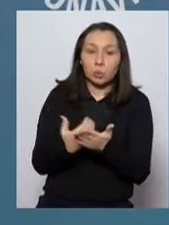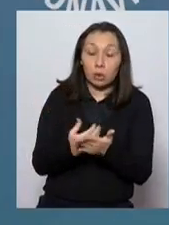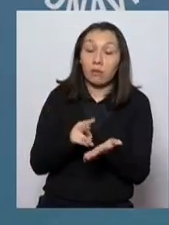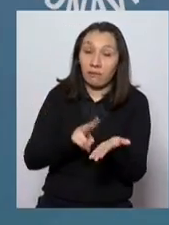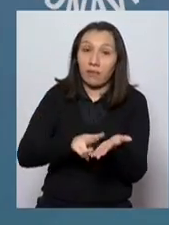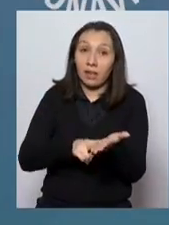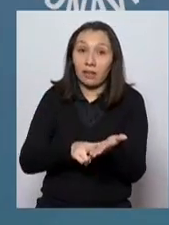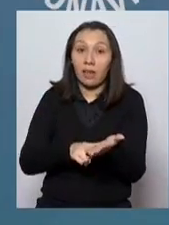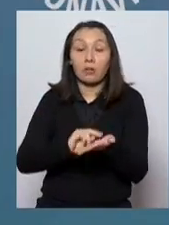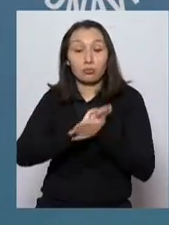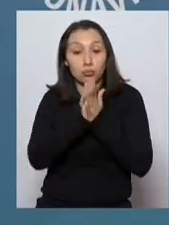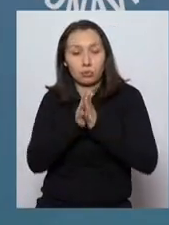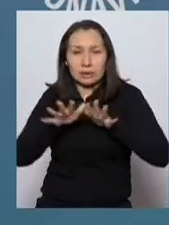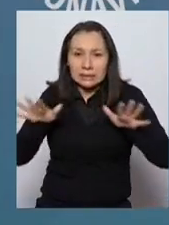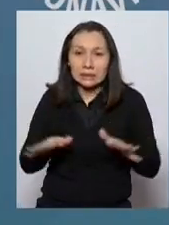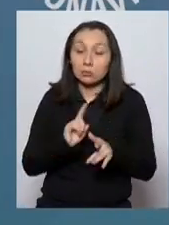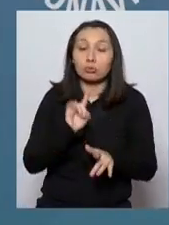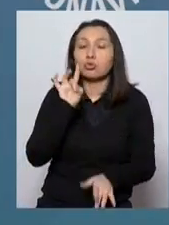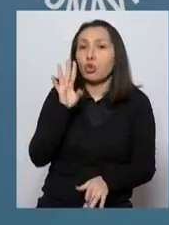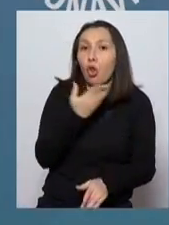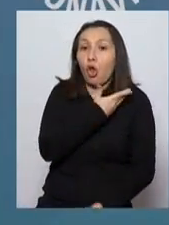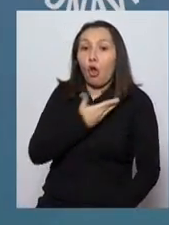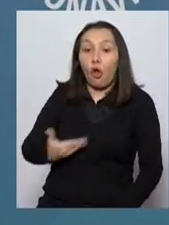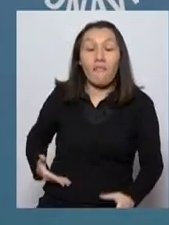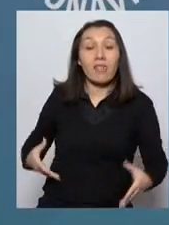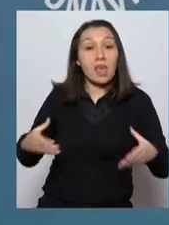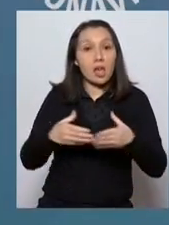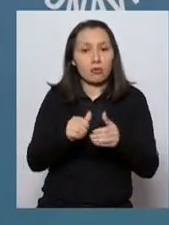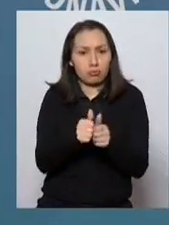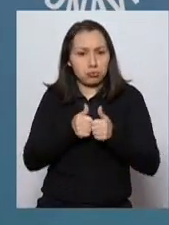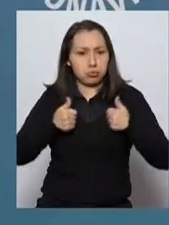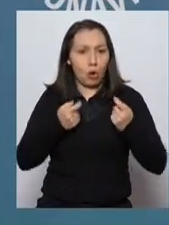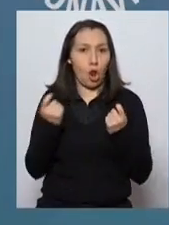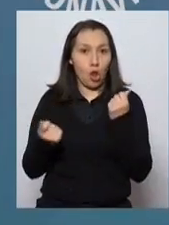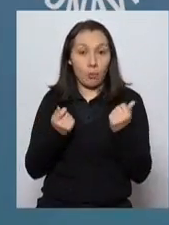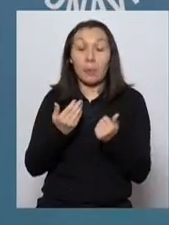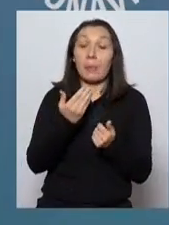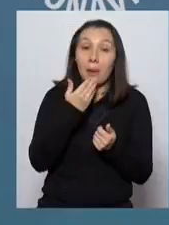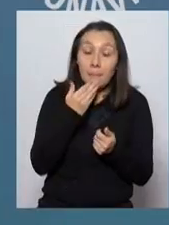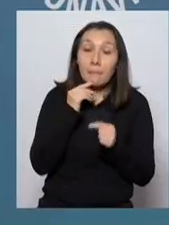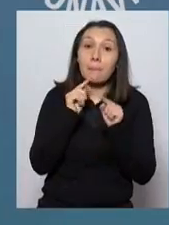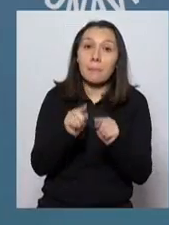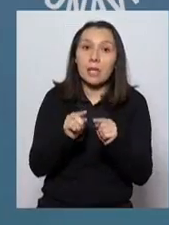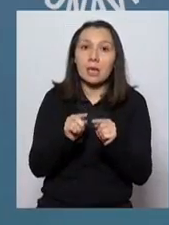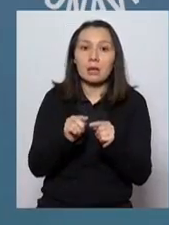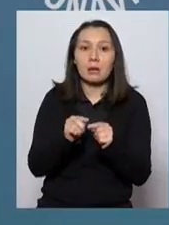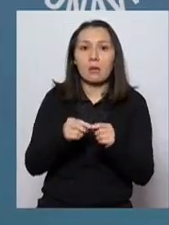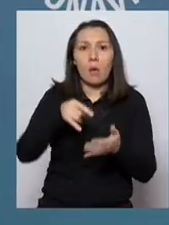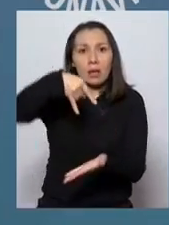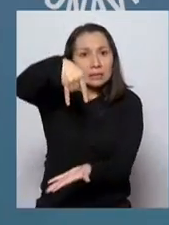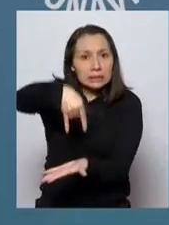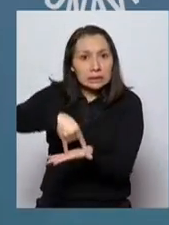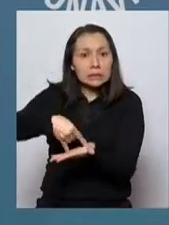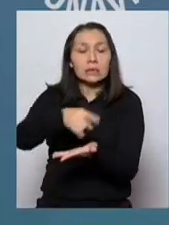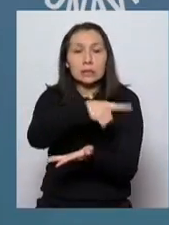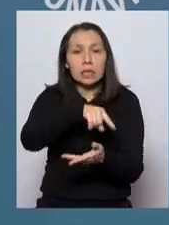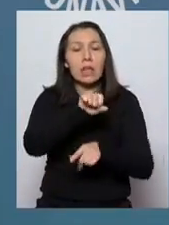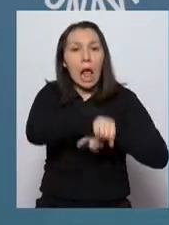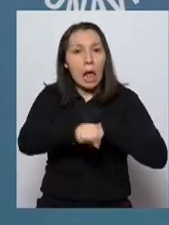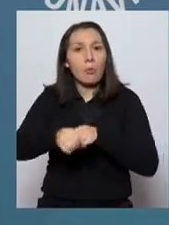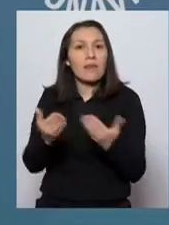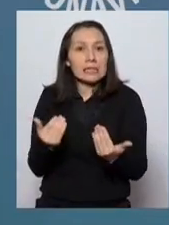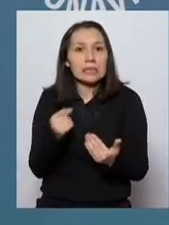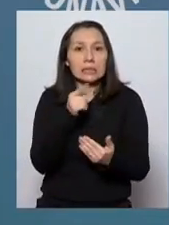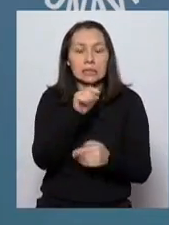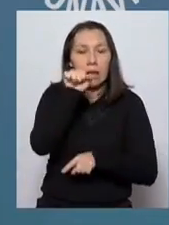Y créanme que todo lo que estamos haciendo, no solo a nivel de gobierno, sino que todas las autoridades económicas y también a nivel del Parlamento, que es quienes tienen que aprobar